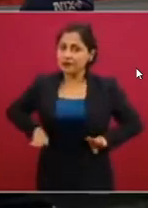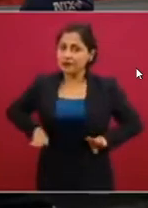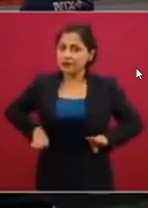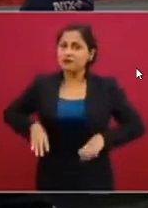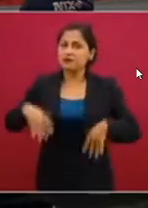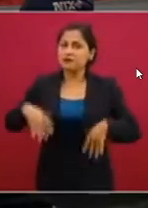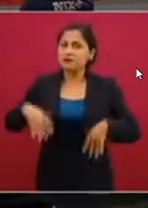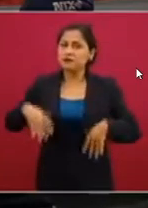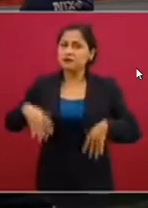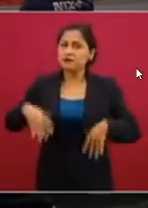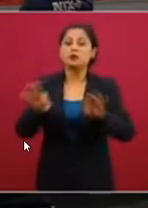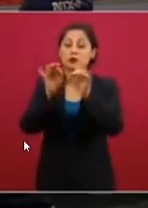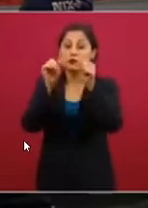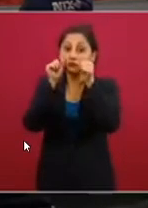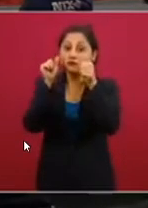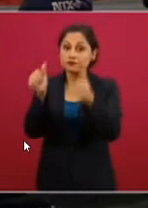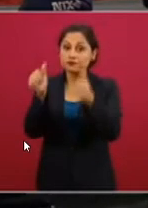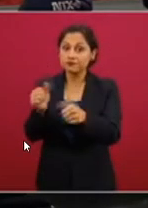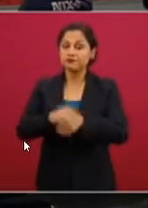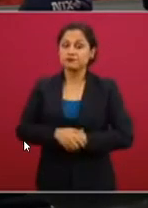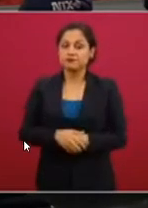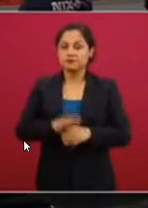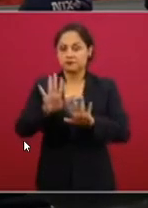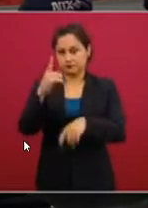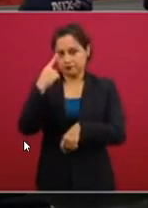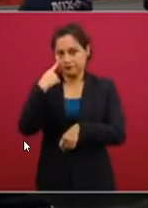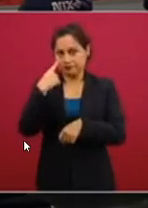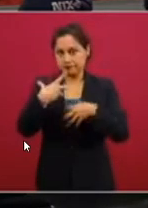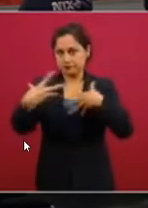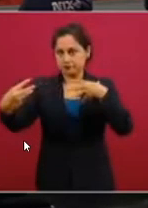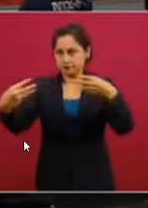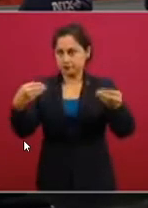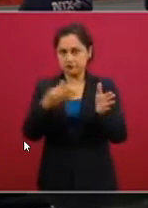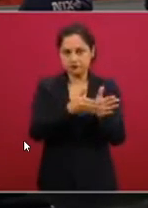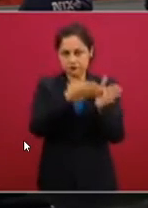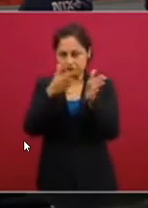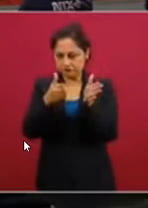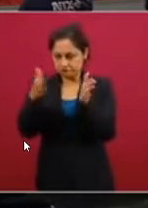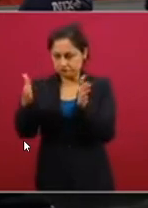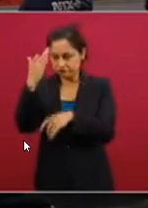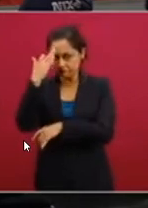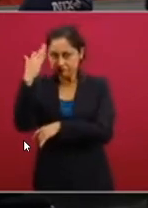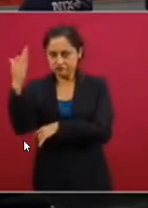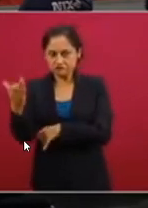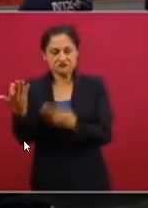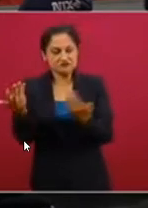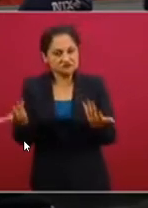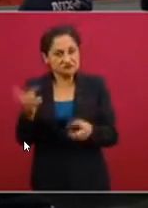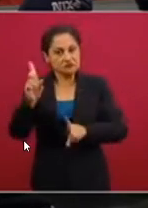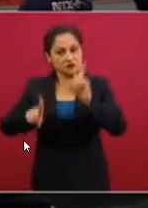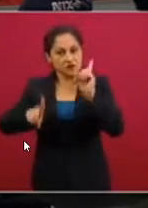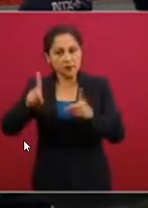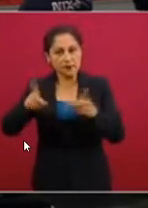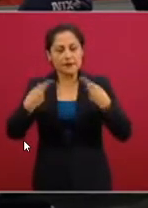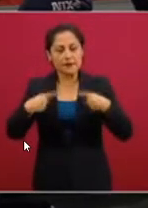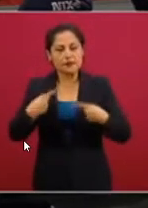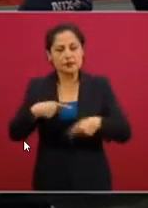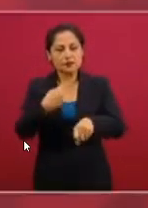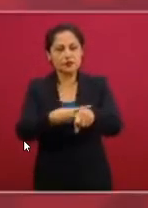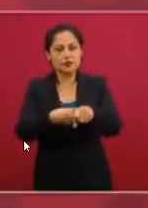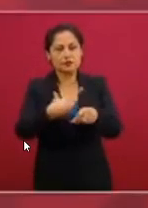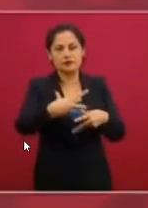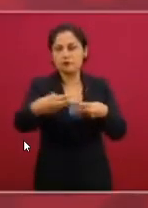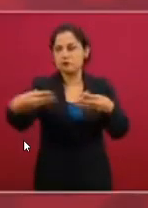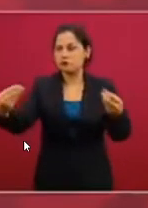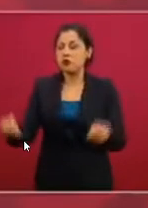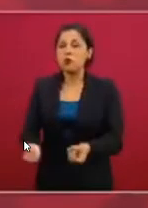Las distintas fases de la epidemia se caracterizan no solamente por el número de casos, sino por la dinámica de